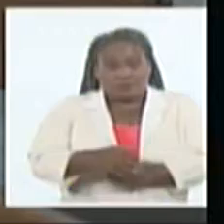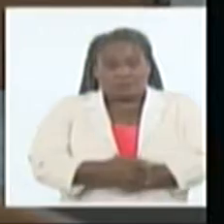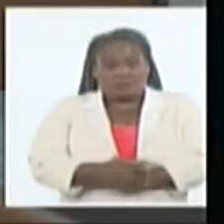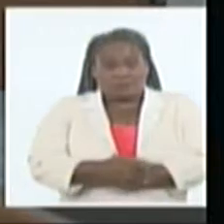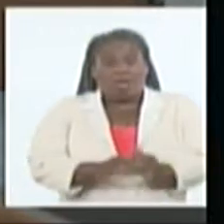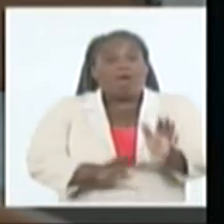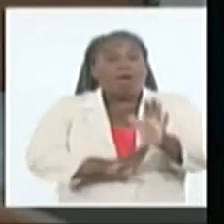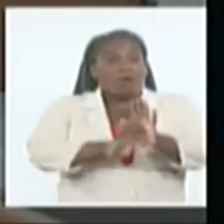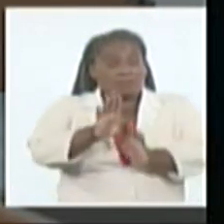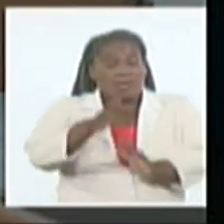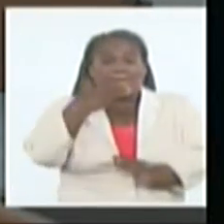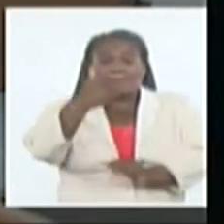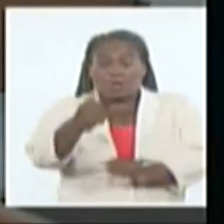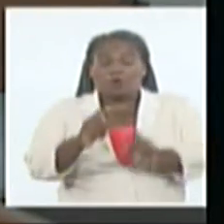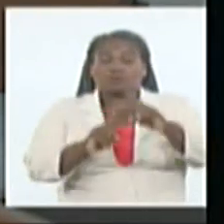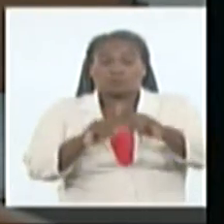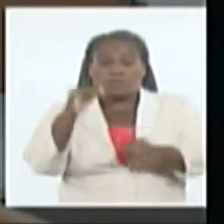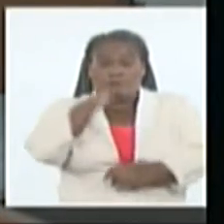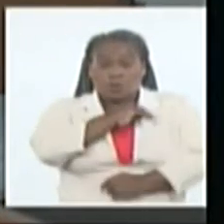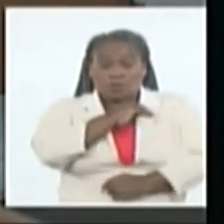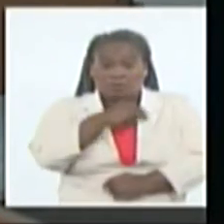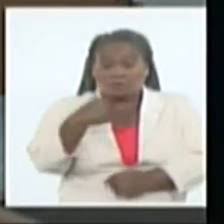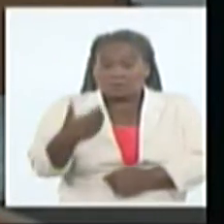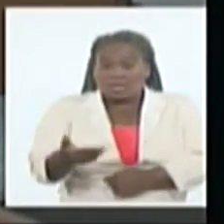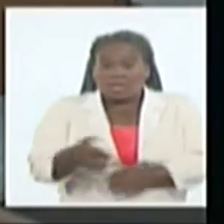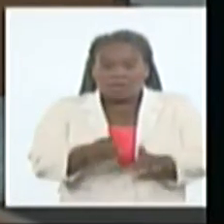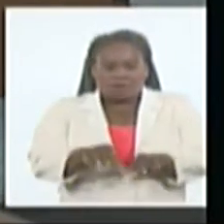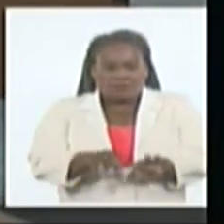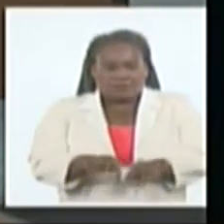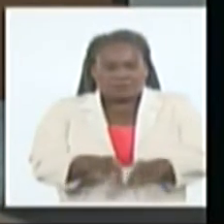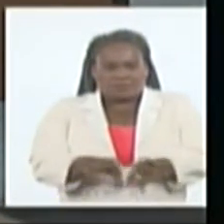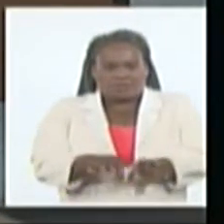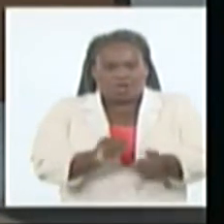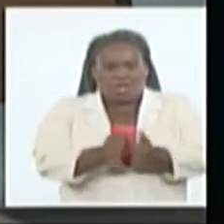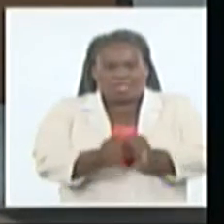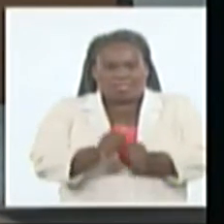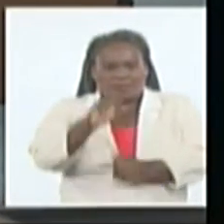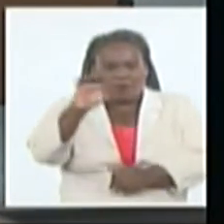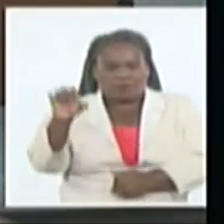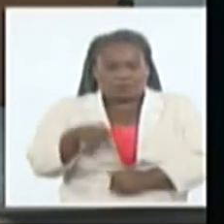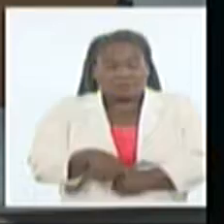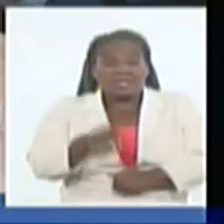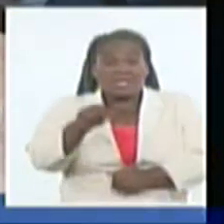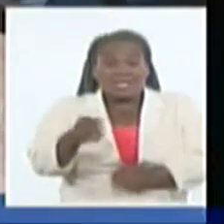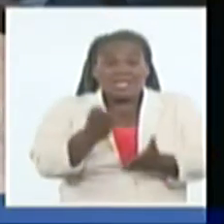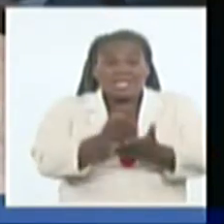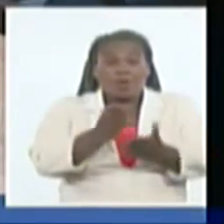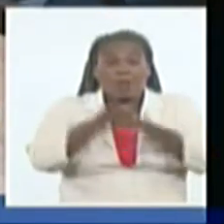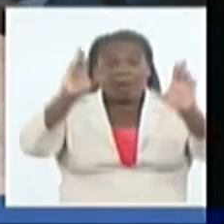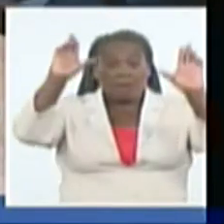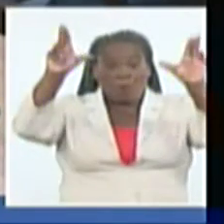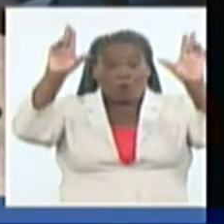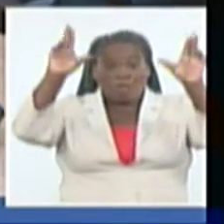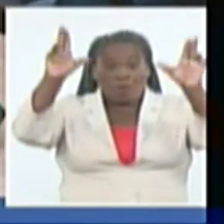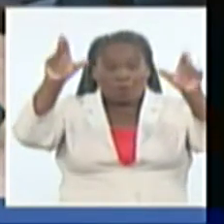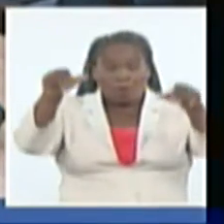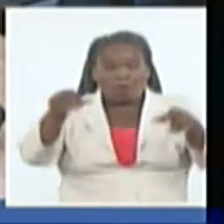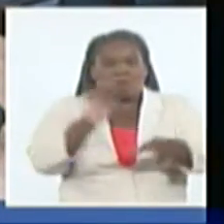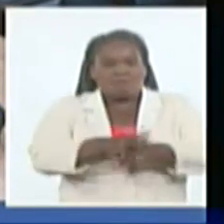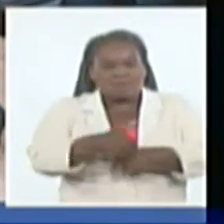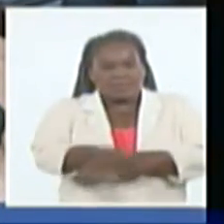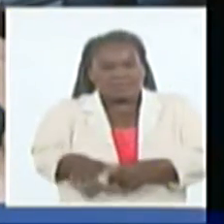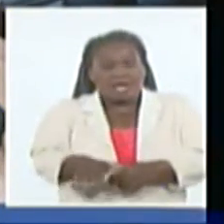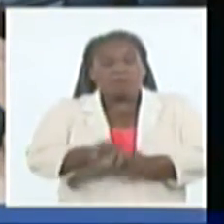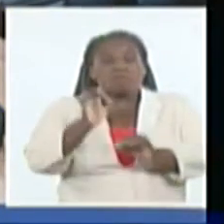tecnológicas del sector, entre ellas la informatización, y rescatar la escuela cubana de voleibol y los resultados de antaño